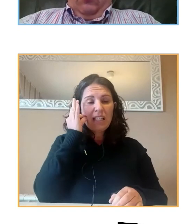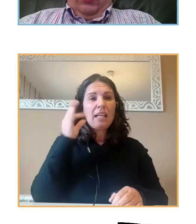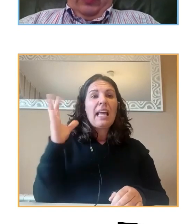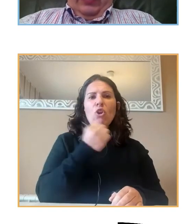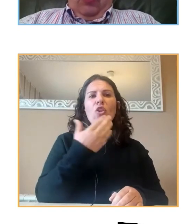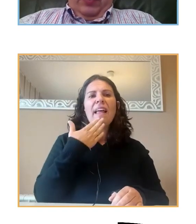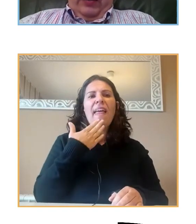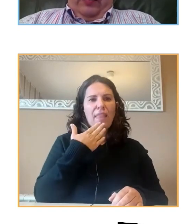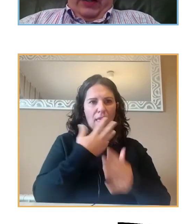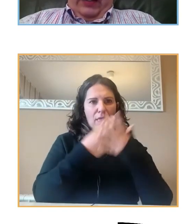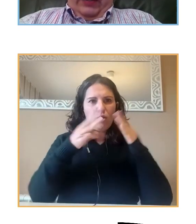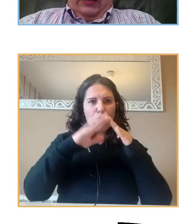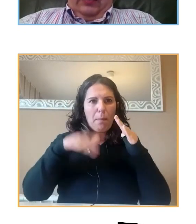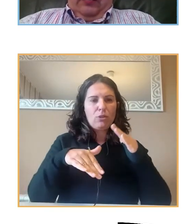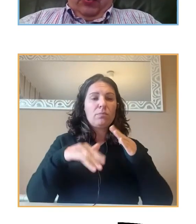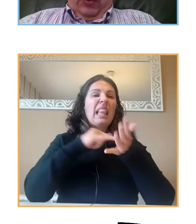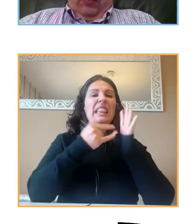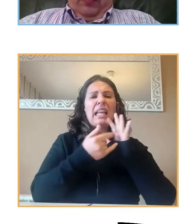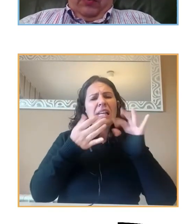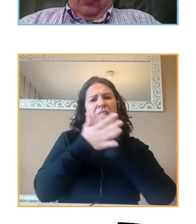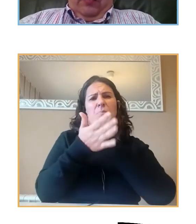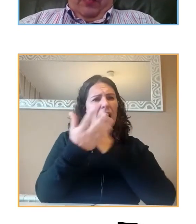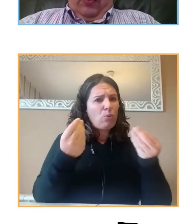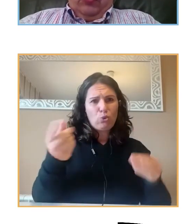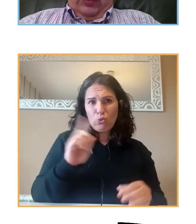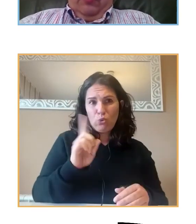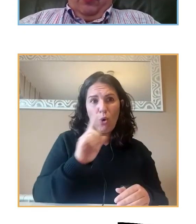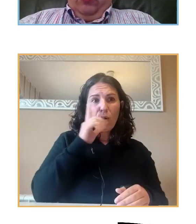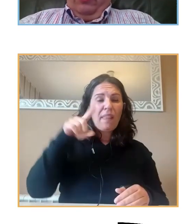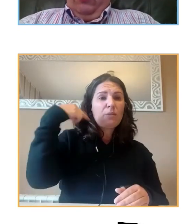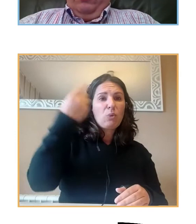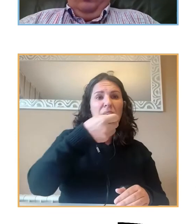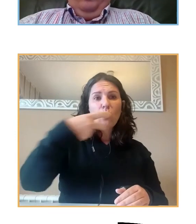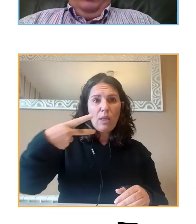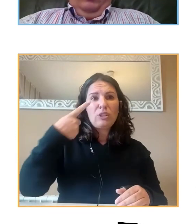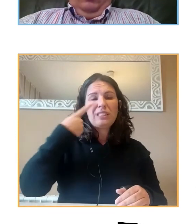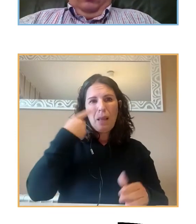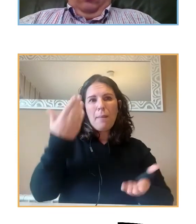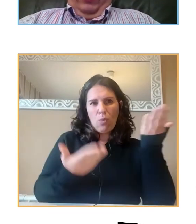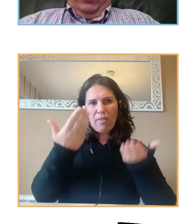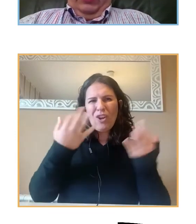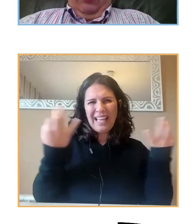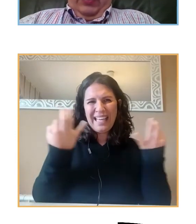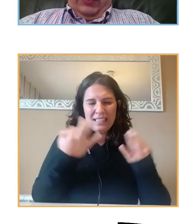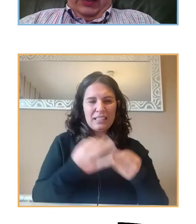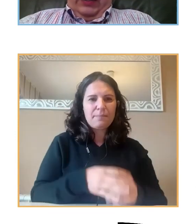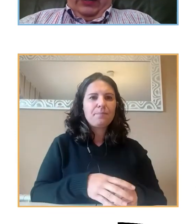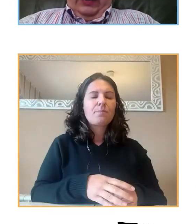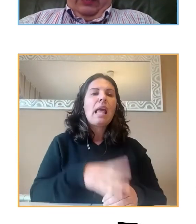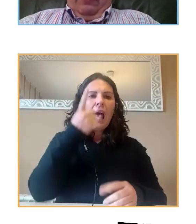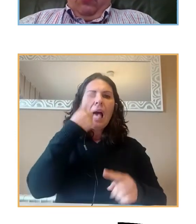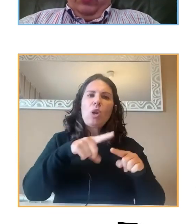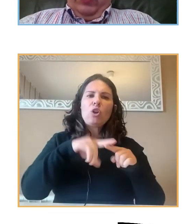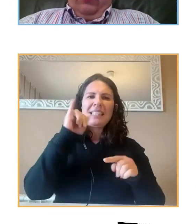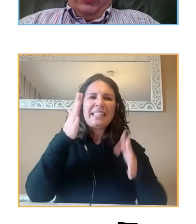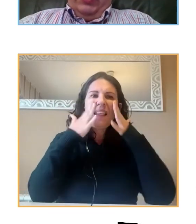En cuanto a las técnicas, no voy a detenerme en ellas, porque luego después, cuando veamos los resultados, veremos lo que evaluaban. Lo que sí voy a señalar es